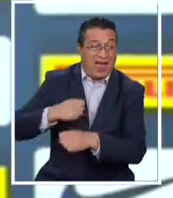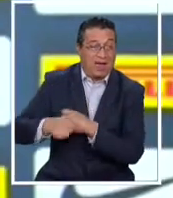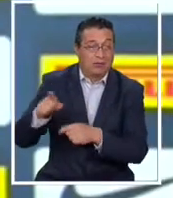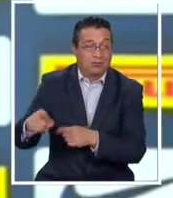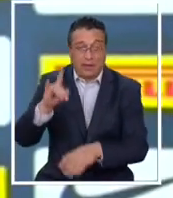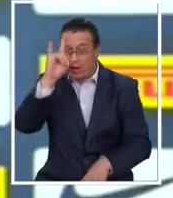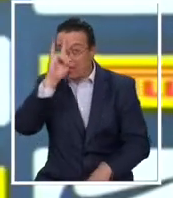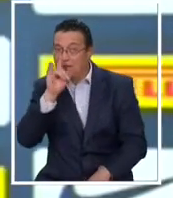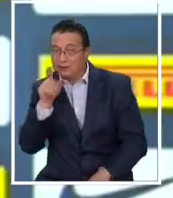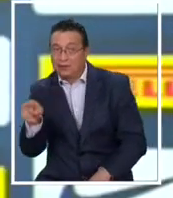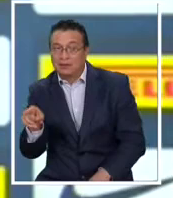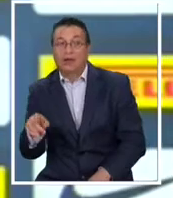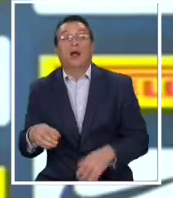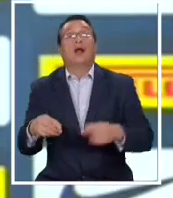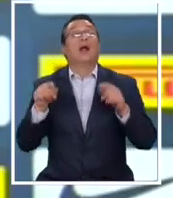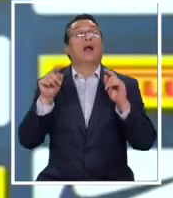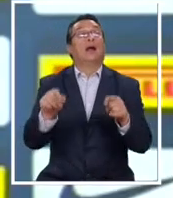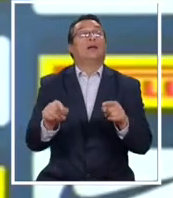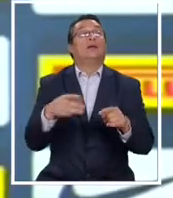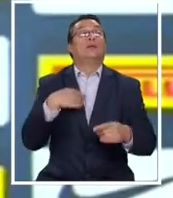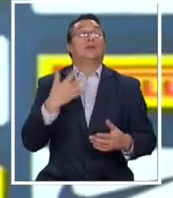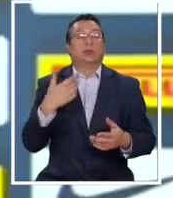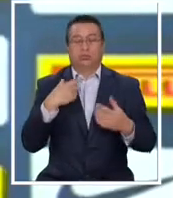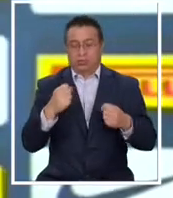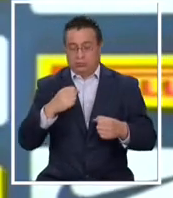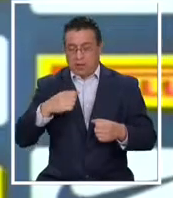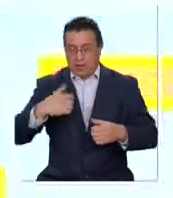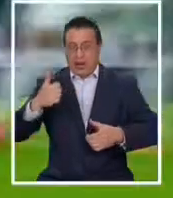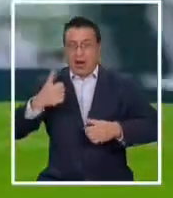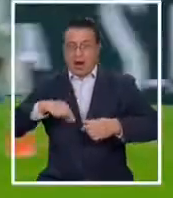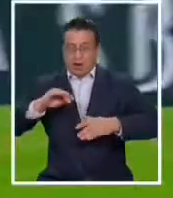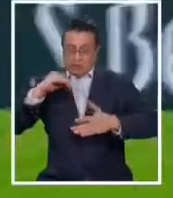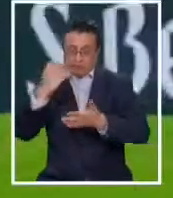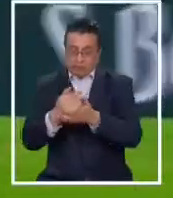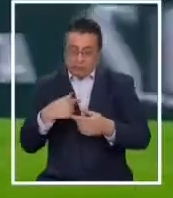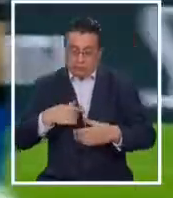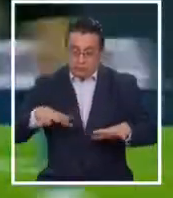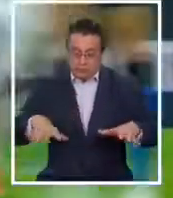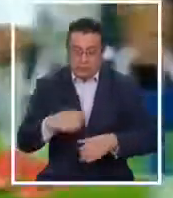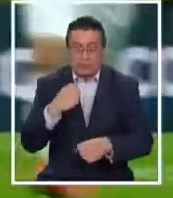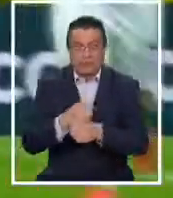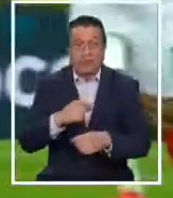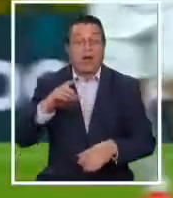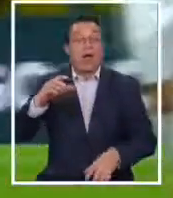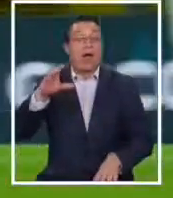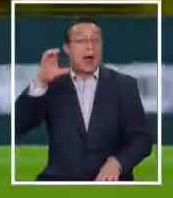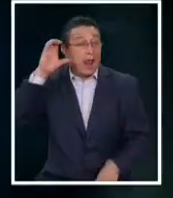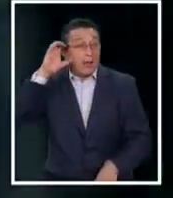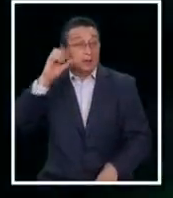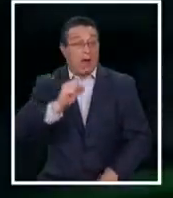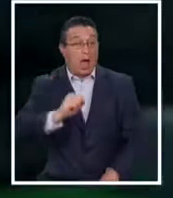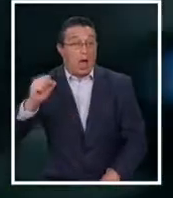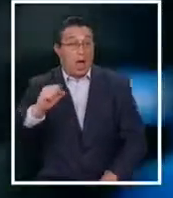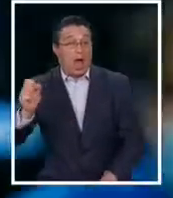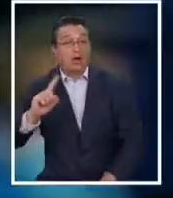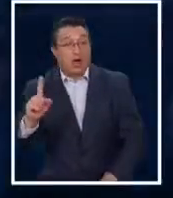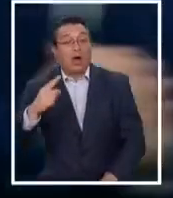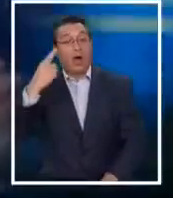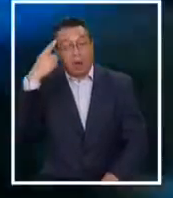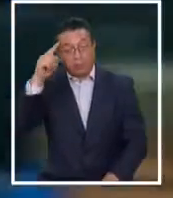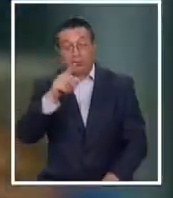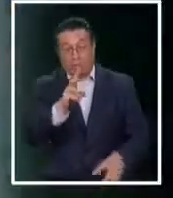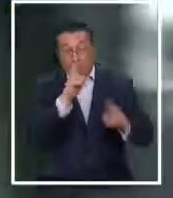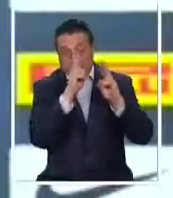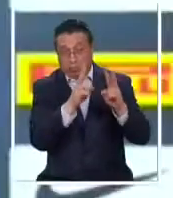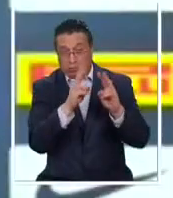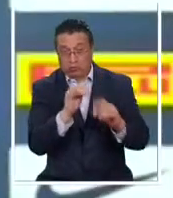objetivo importante, ser un contundente y serio candidato al título. Alexis, si bien no ha sido titular en este y en otros encuentros, Antonio Conte alabó